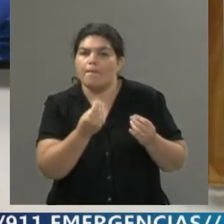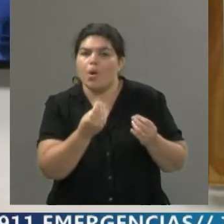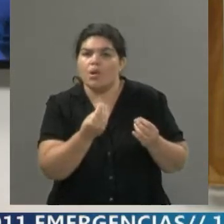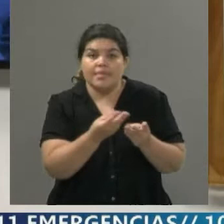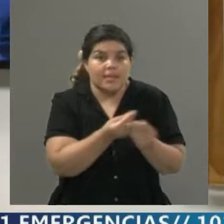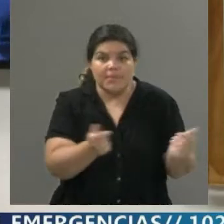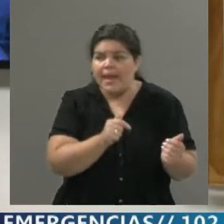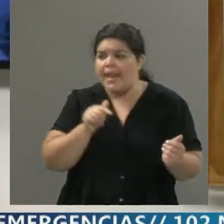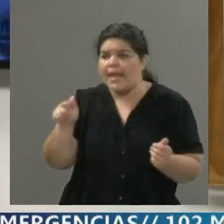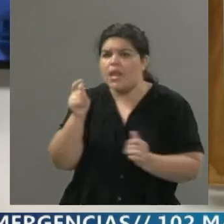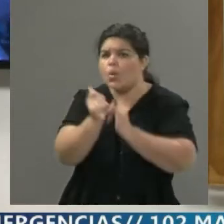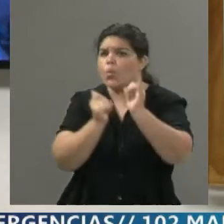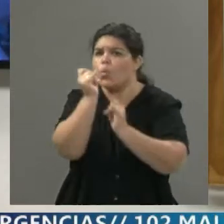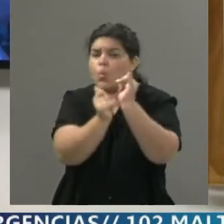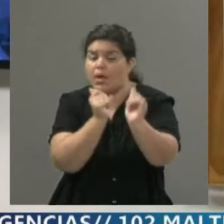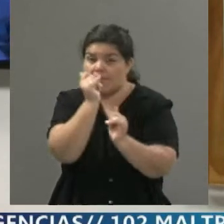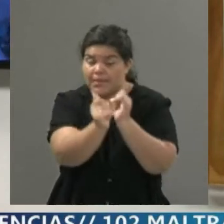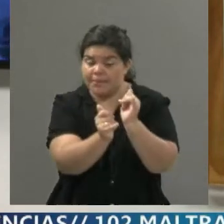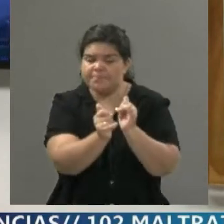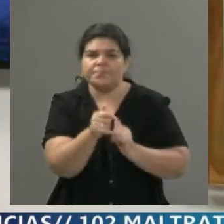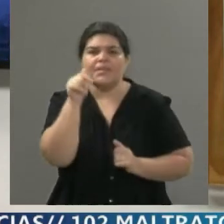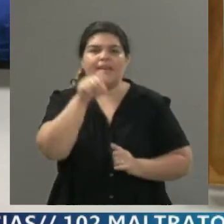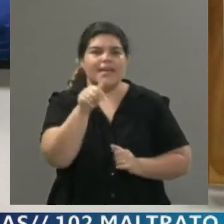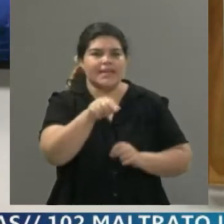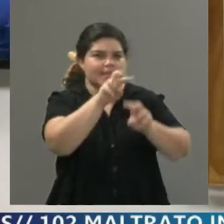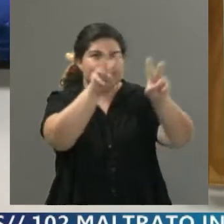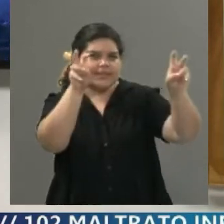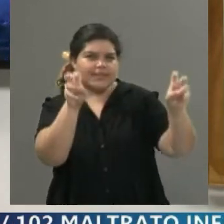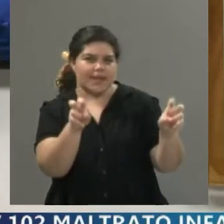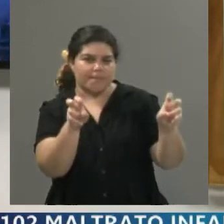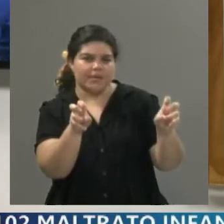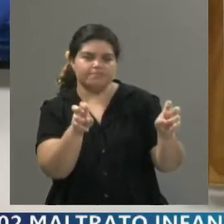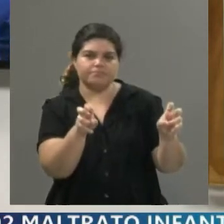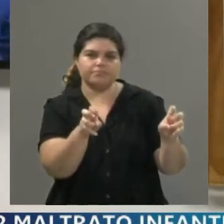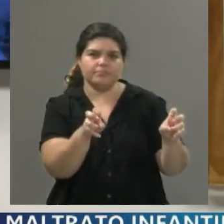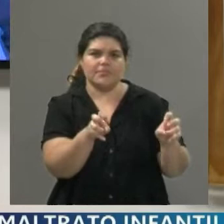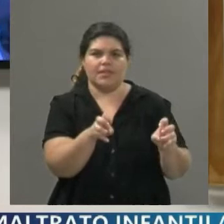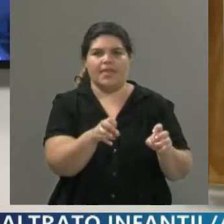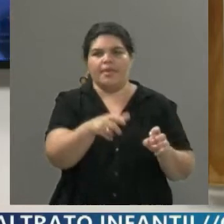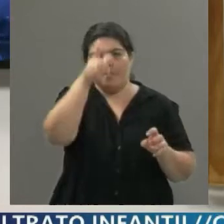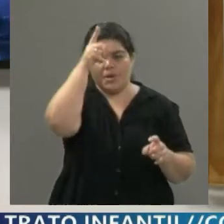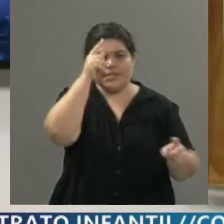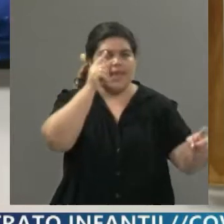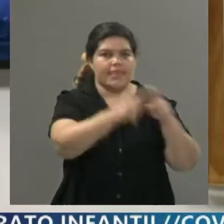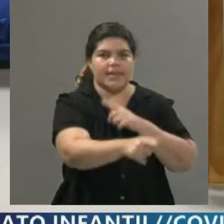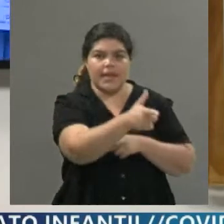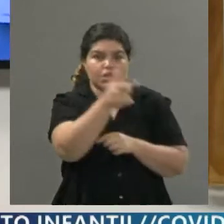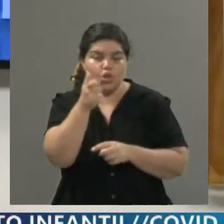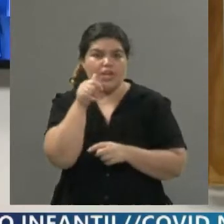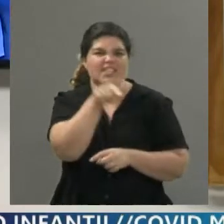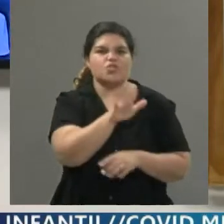es un concepto que solamente está en el común, denominado en un concepto popular, un concepto